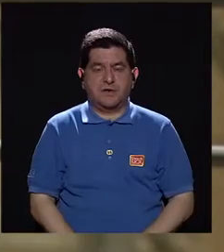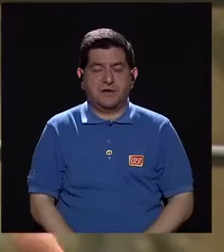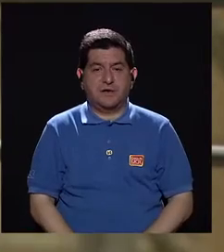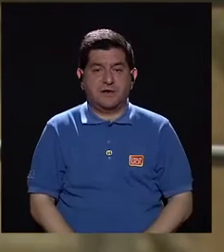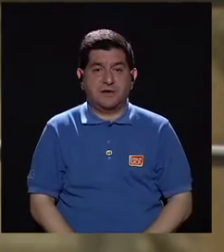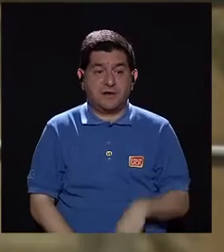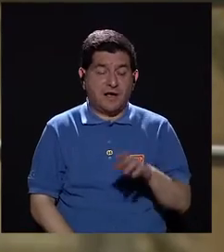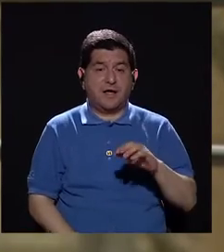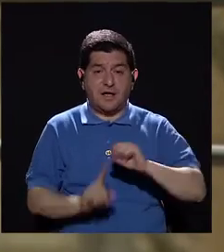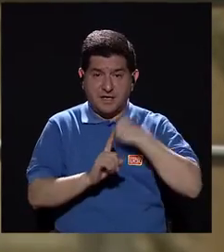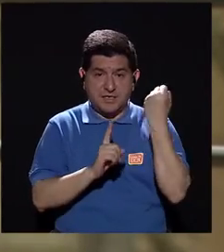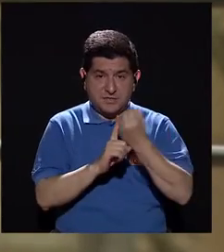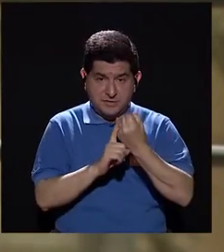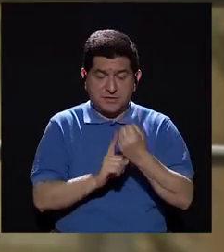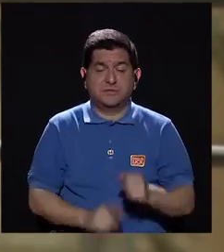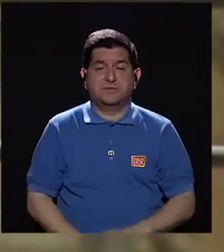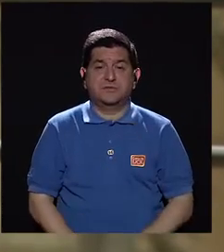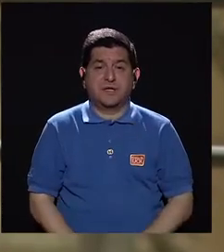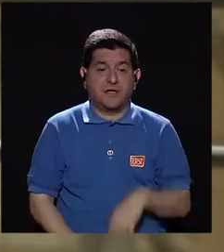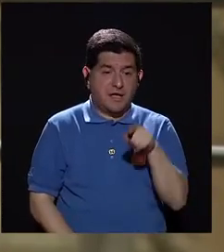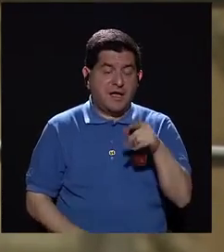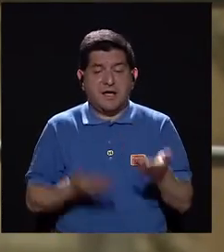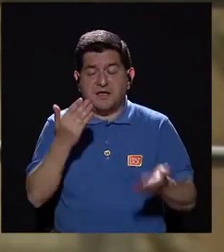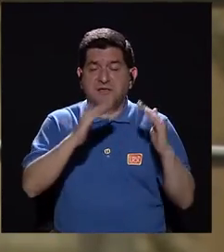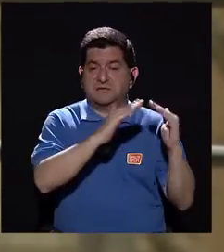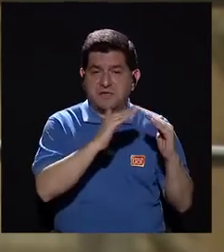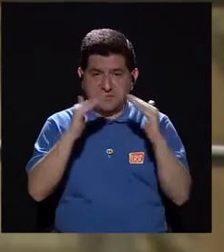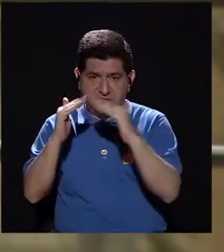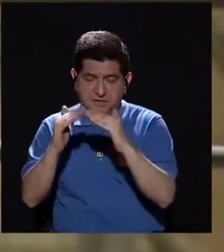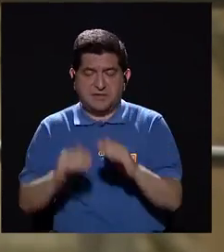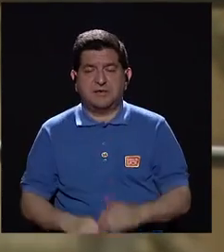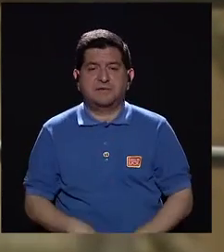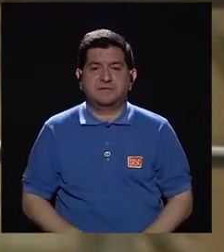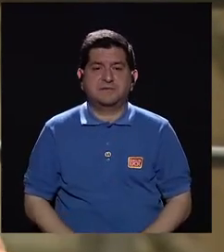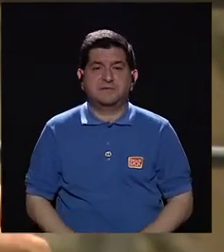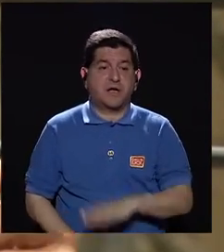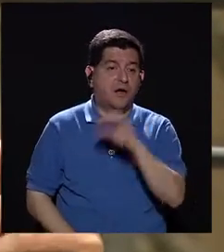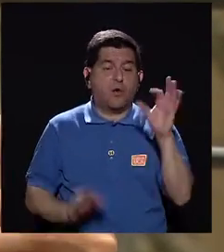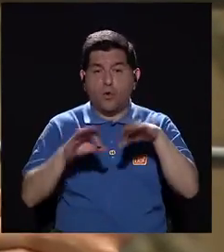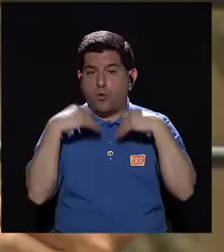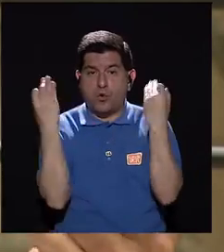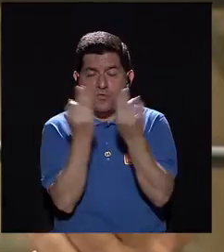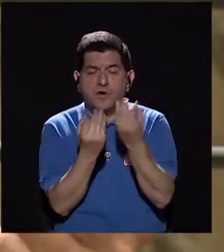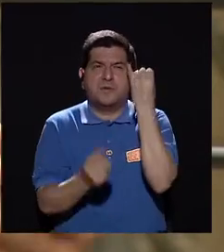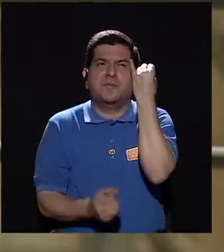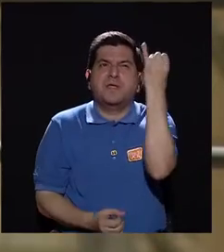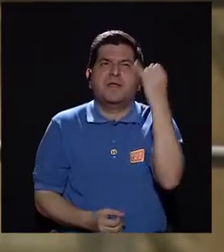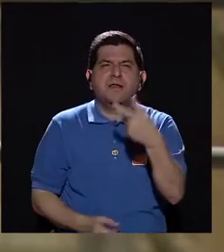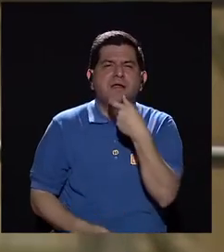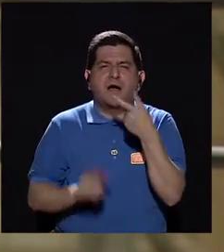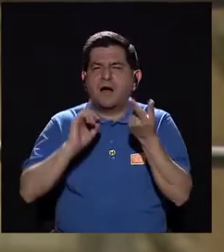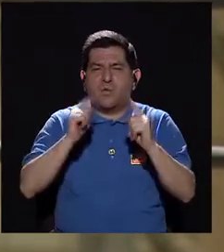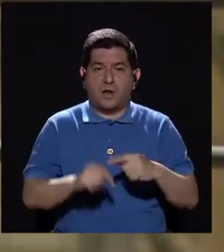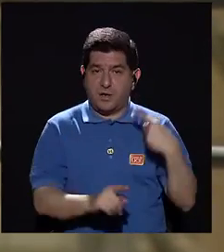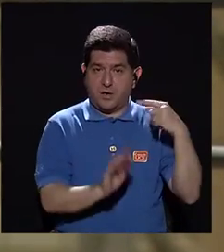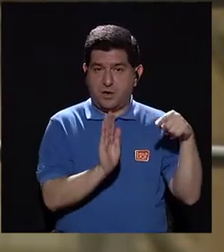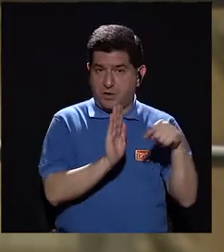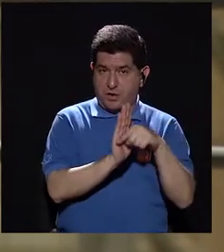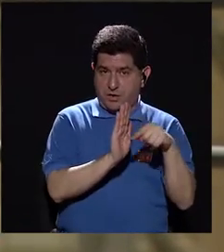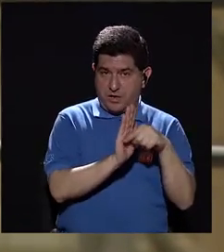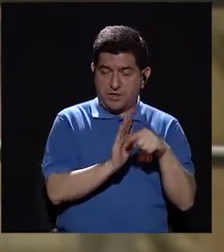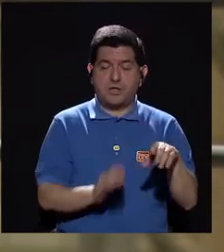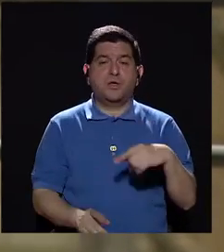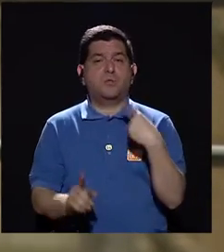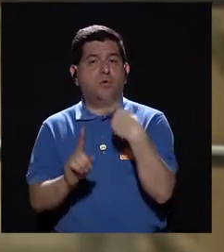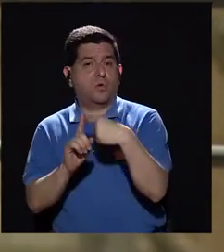con la parte social, cómo en nuestros hoglares o cómo en nuestras familias tenían el concepto de la risa, si era algo positivo